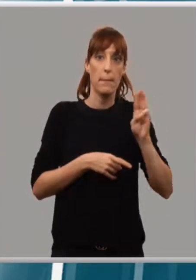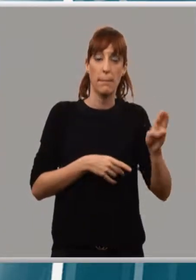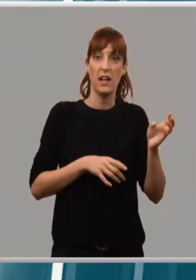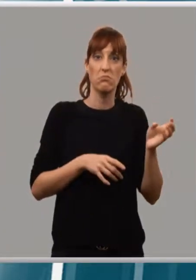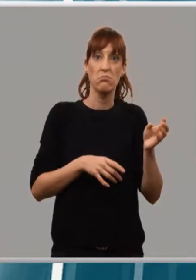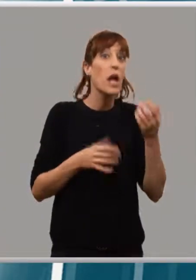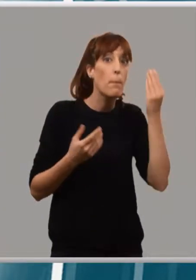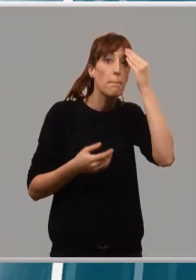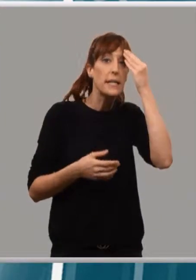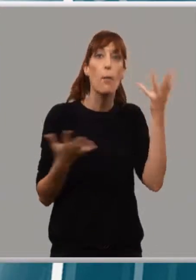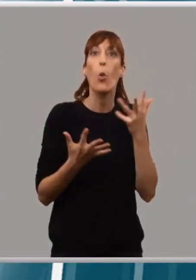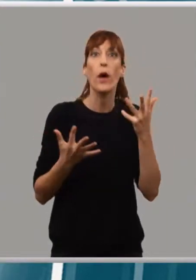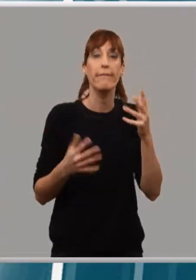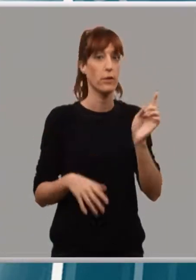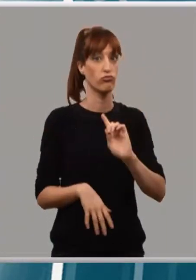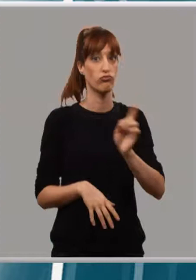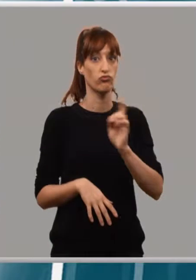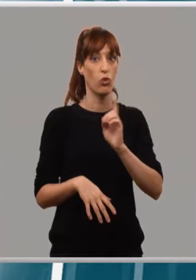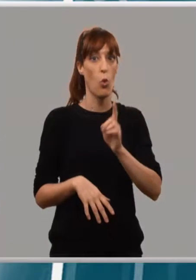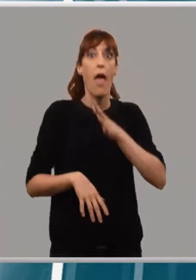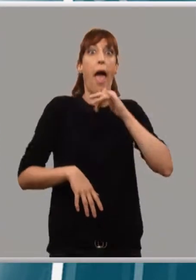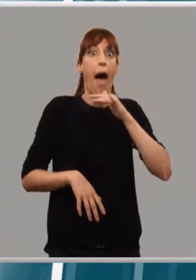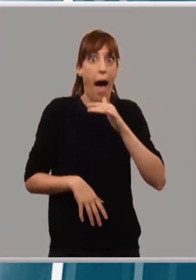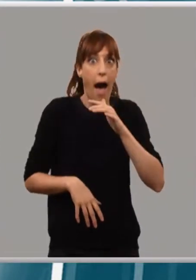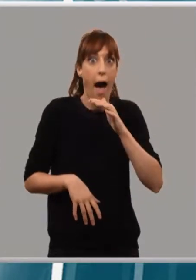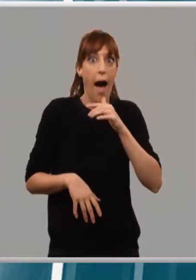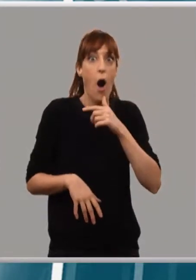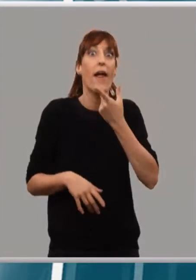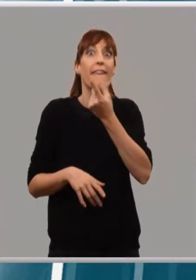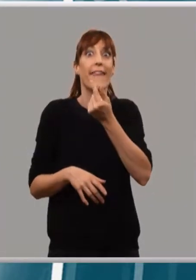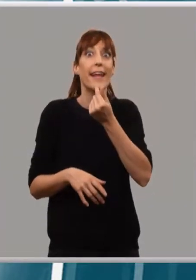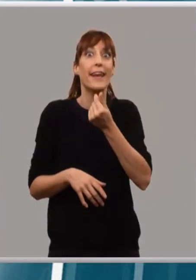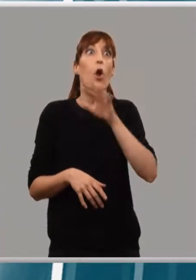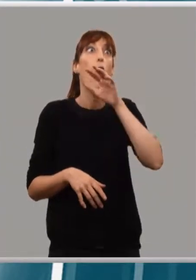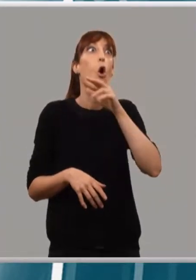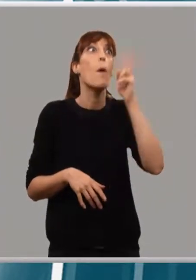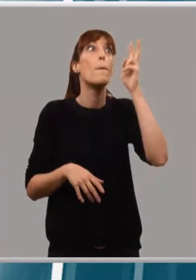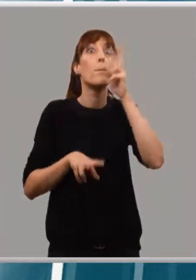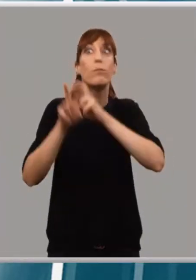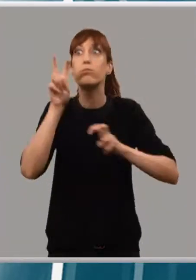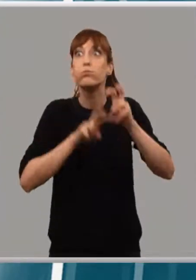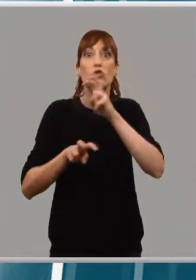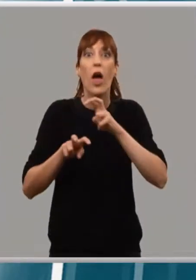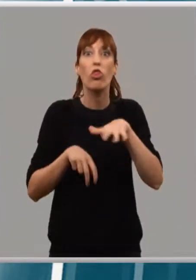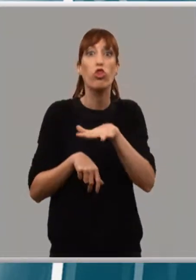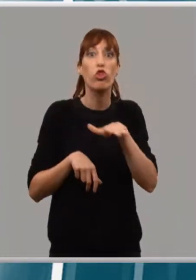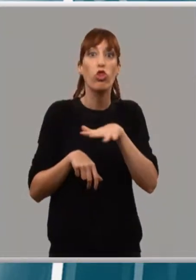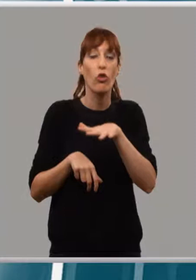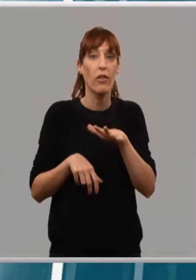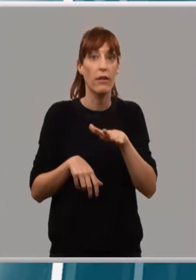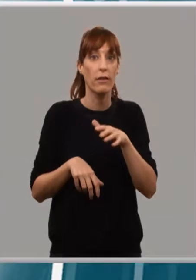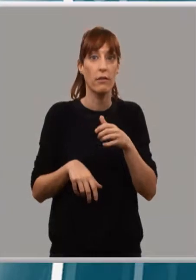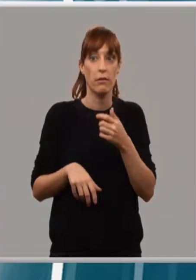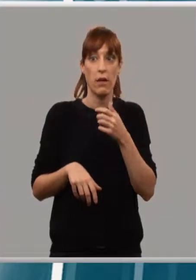urgencia. Y ahora se está buscando la forma de reponer el dinero para Logroño. Ahora es imposible firmarlo. Hay que